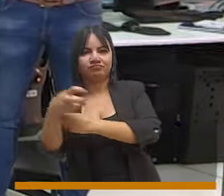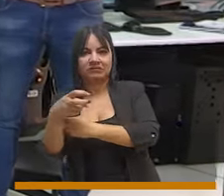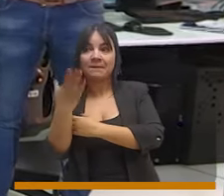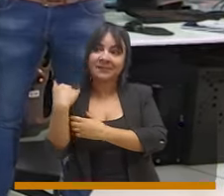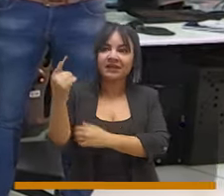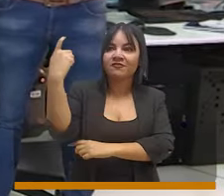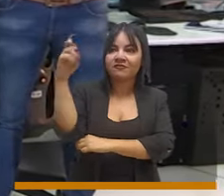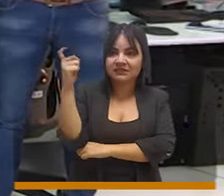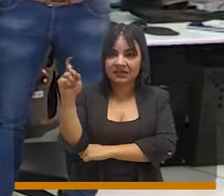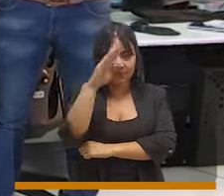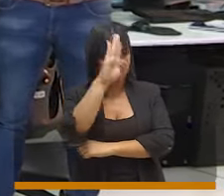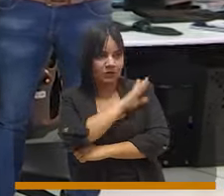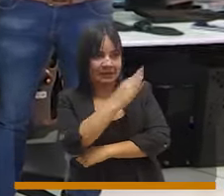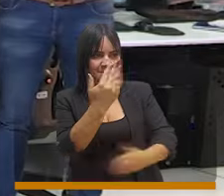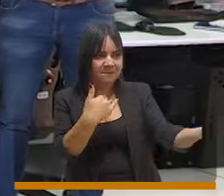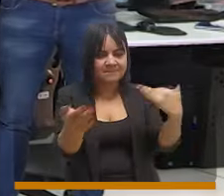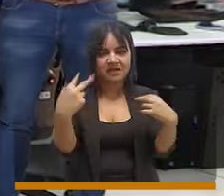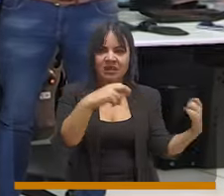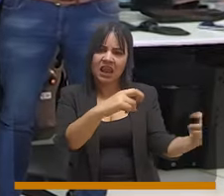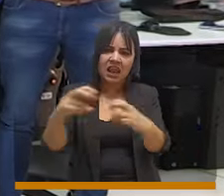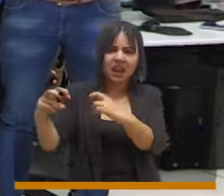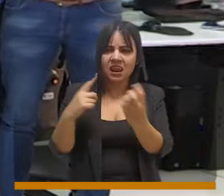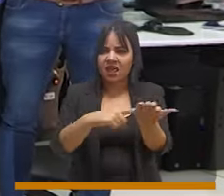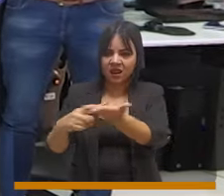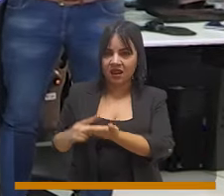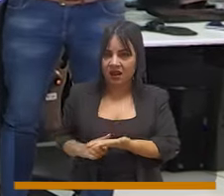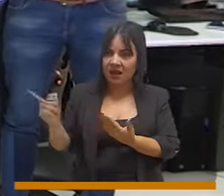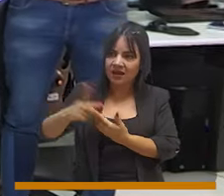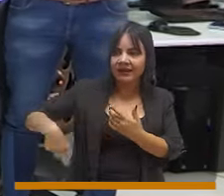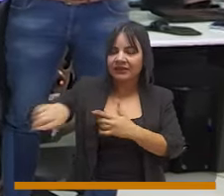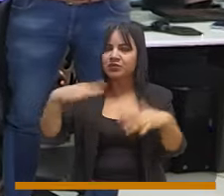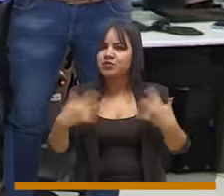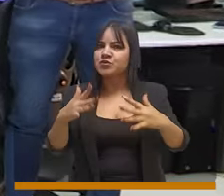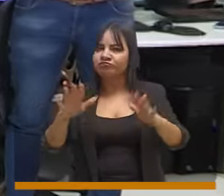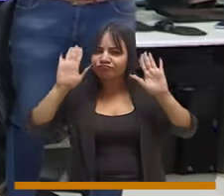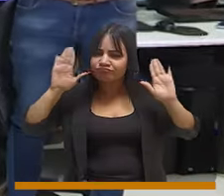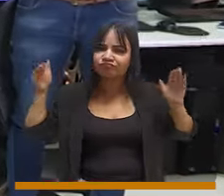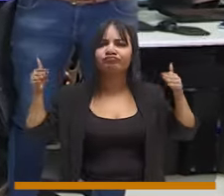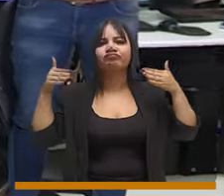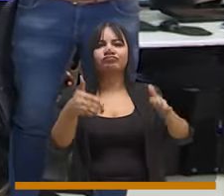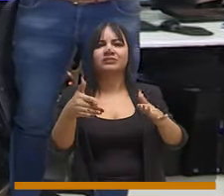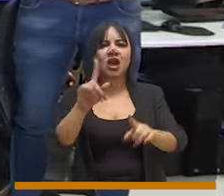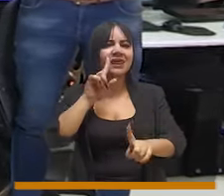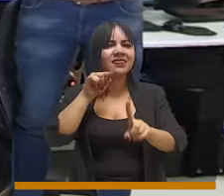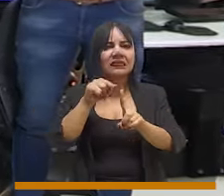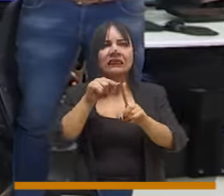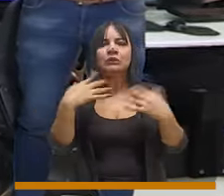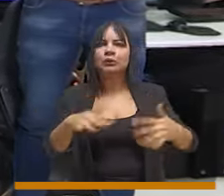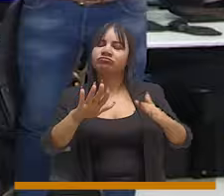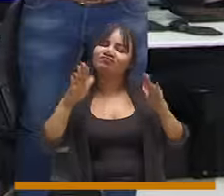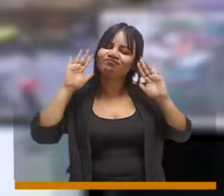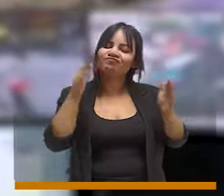Nos sentamos con la fiscalía y la policía donde cada una de estas entidades destacó personal exclusivamente dedicado para